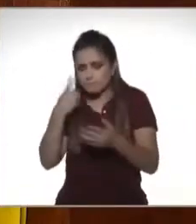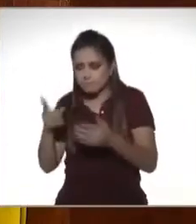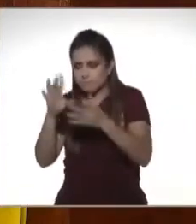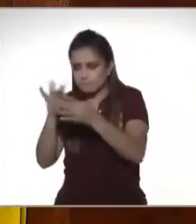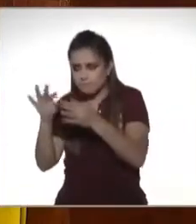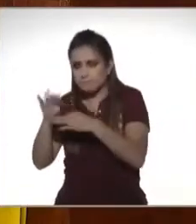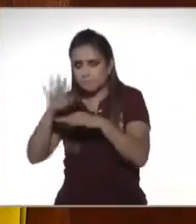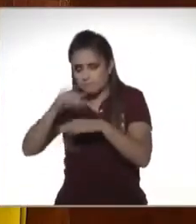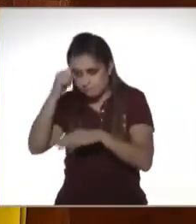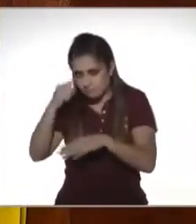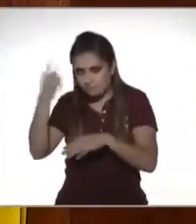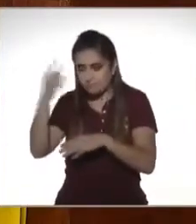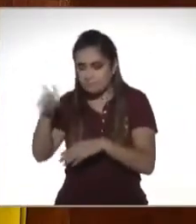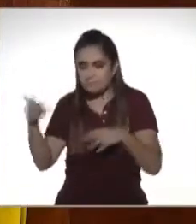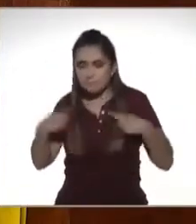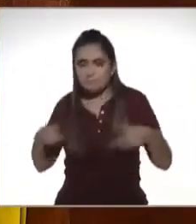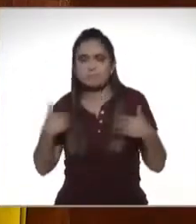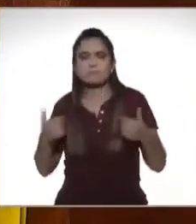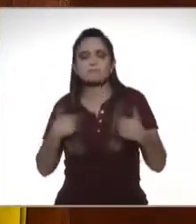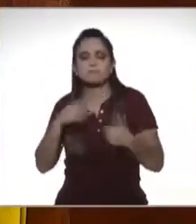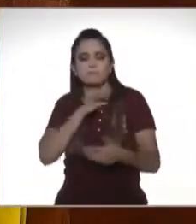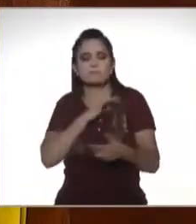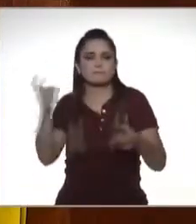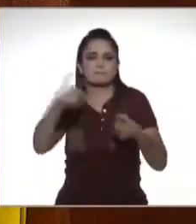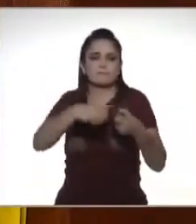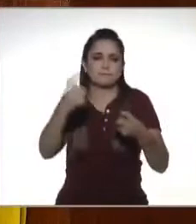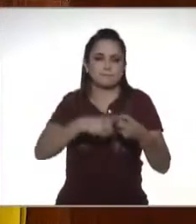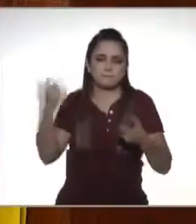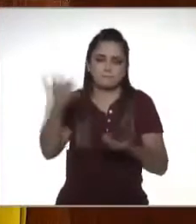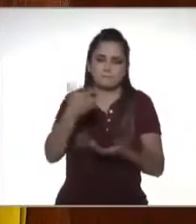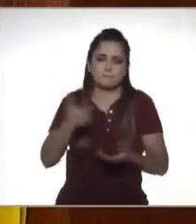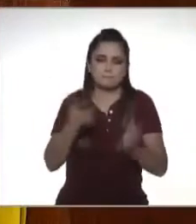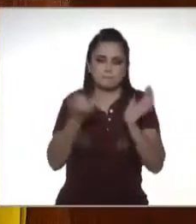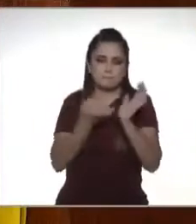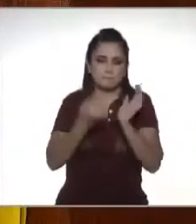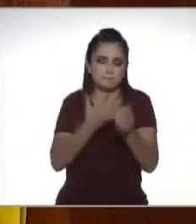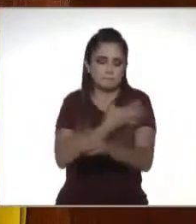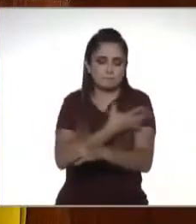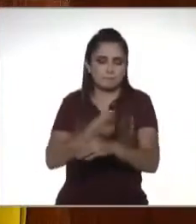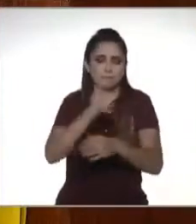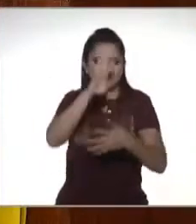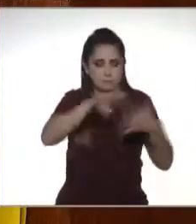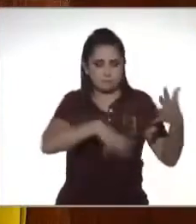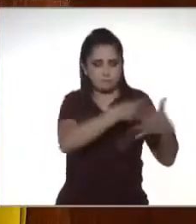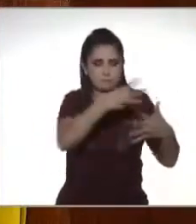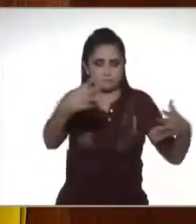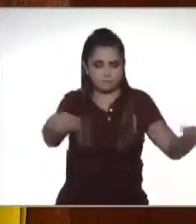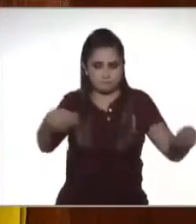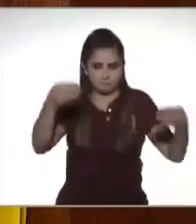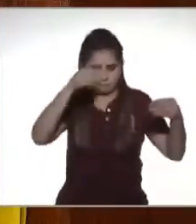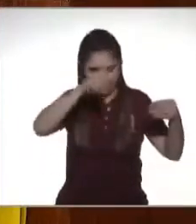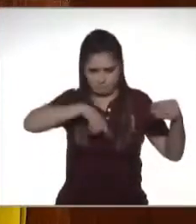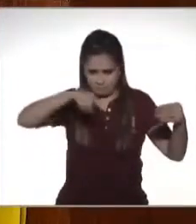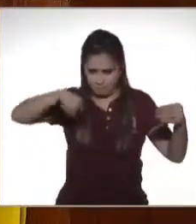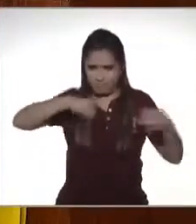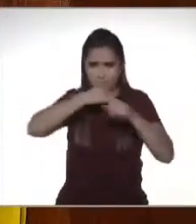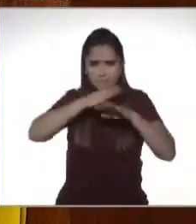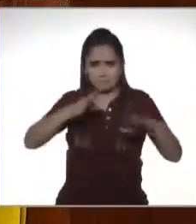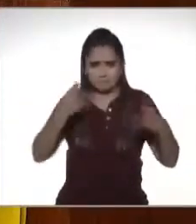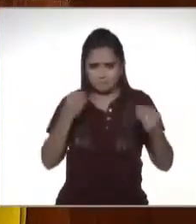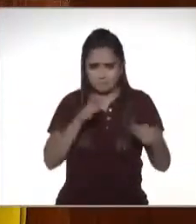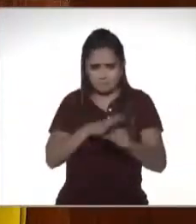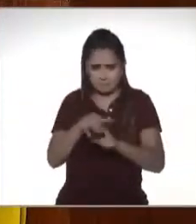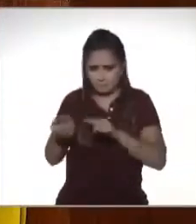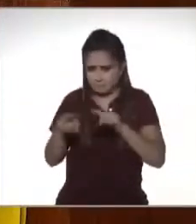pero siempre con el acompañamiento de un profesional porque hay muchos temas que hay que interpretar las bases de datos llegan y de repente es un mundo de información y para donde me